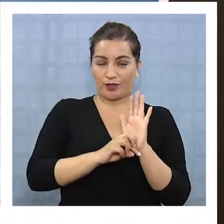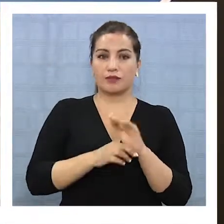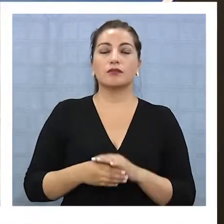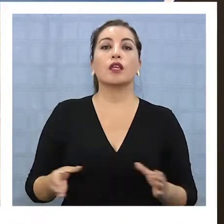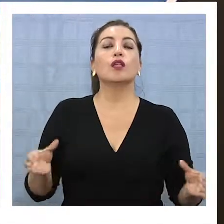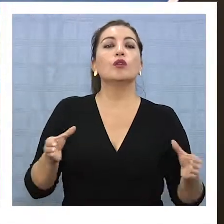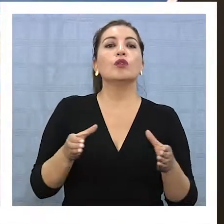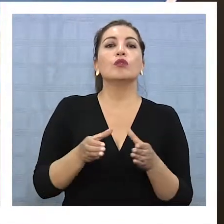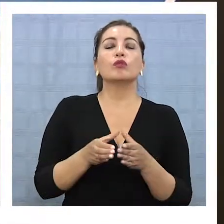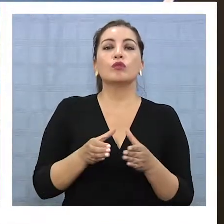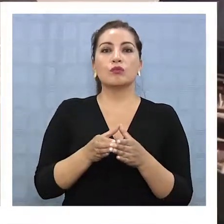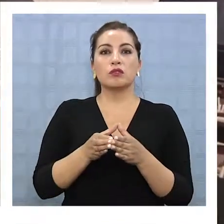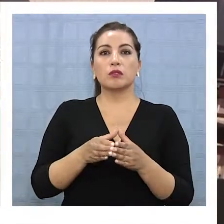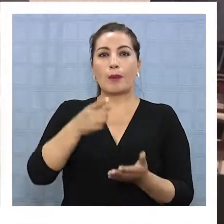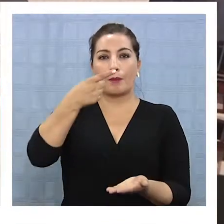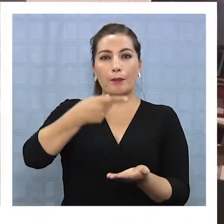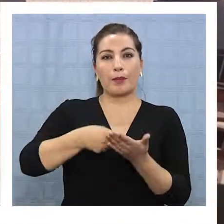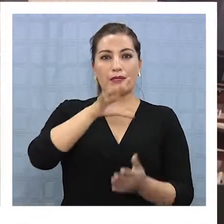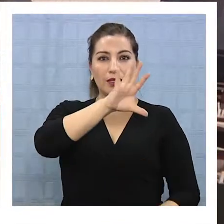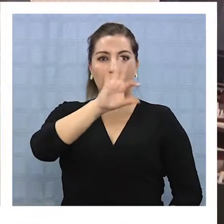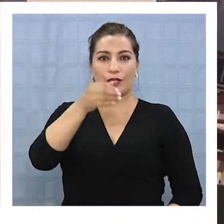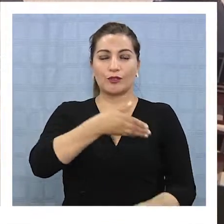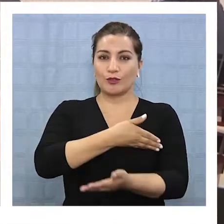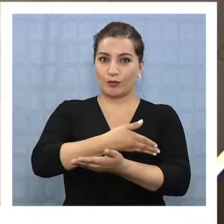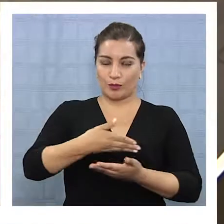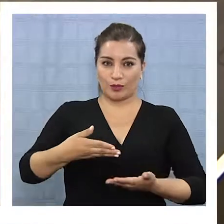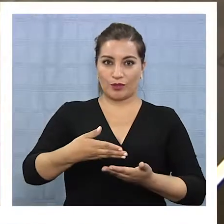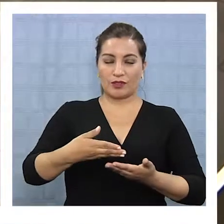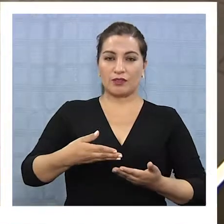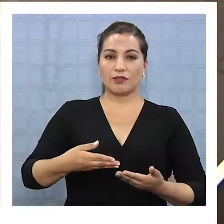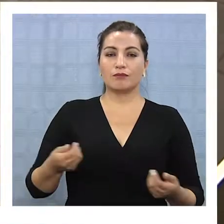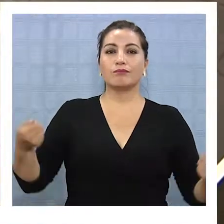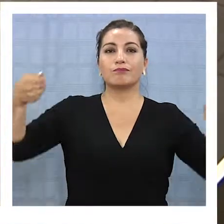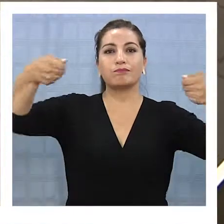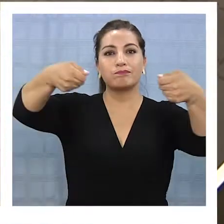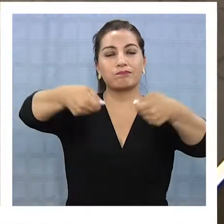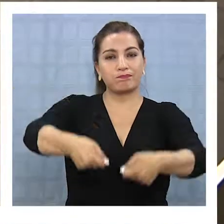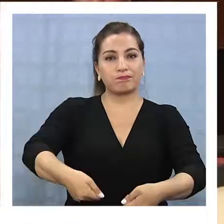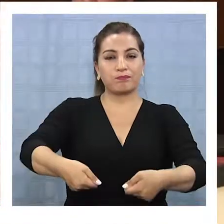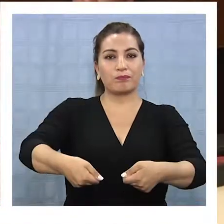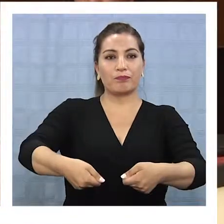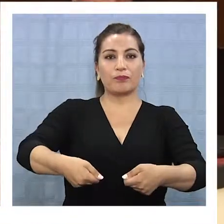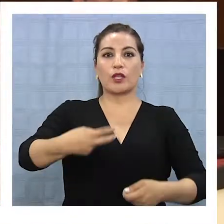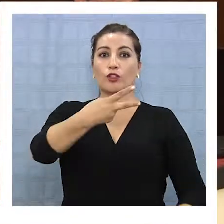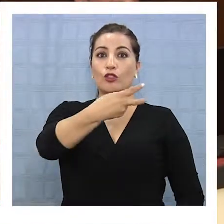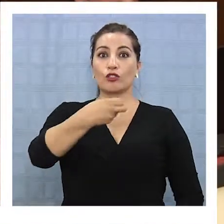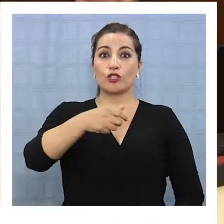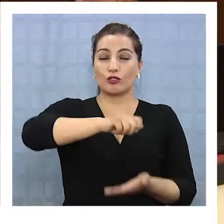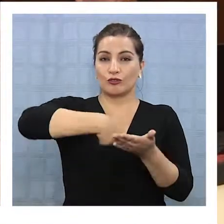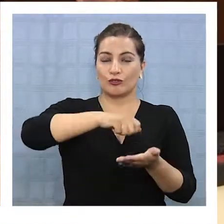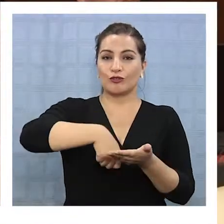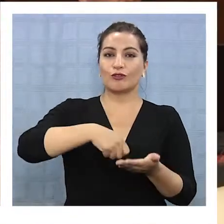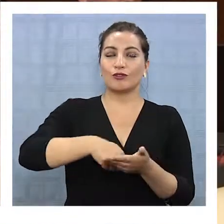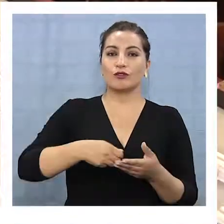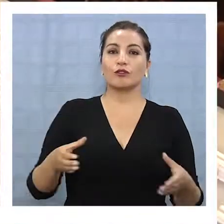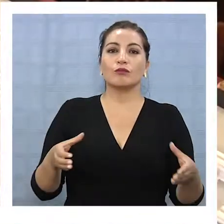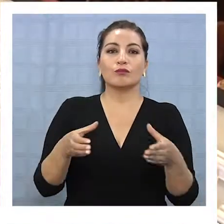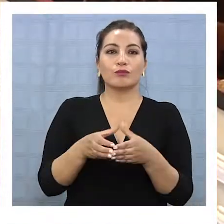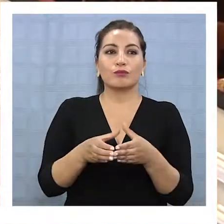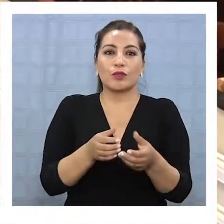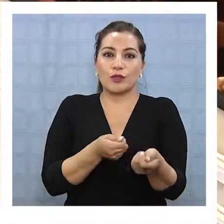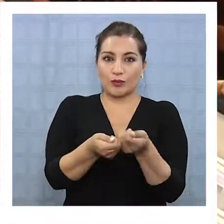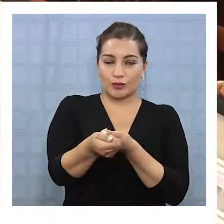agrupación total superaría los 1.500 millones de pesos que se financiarían con los aportes de los 200 socios que se agrupan en